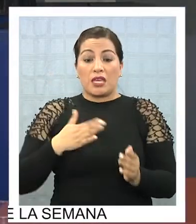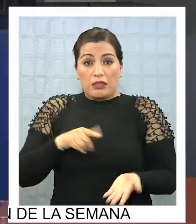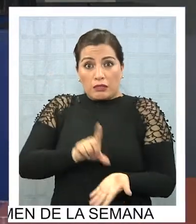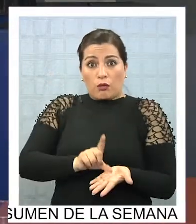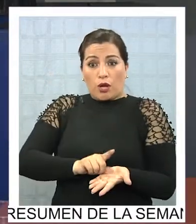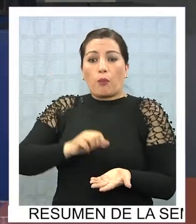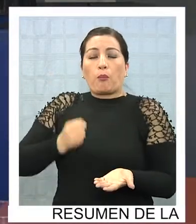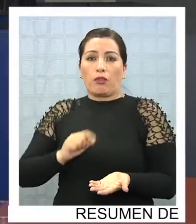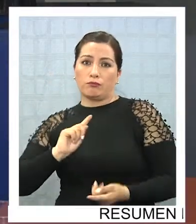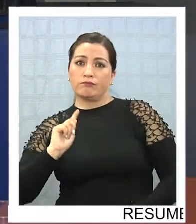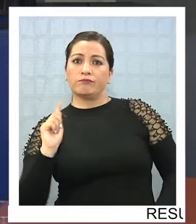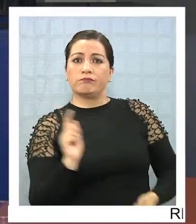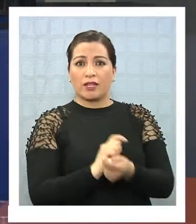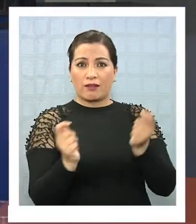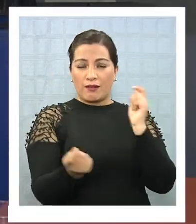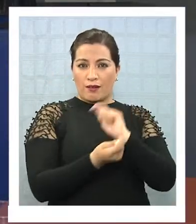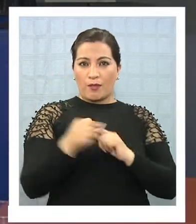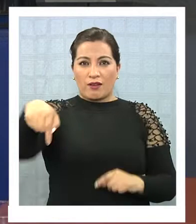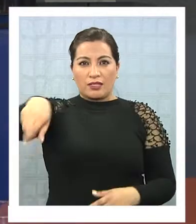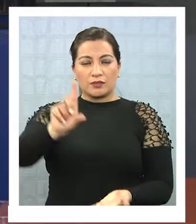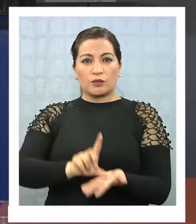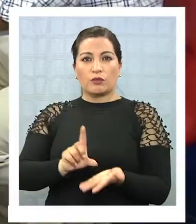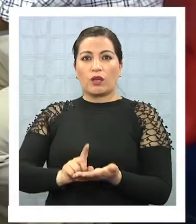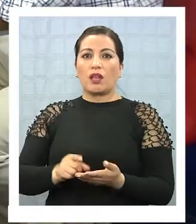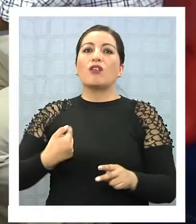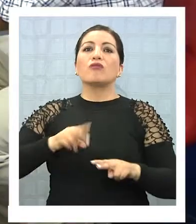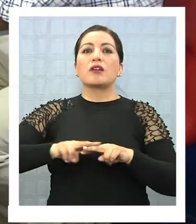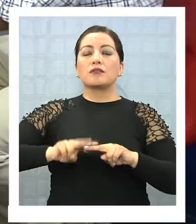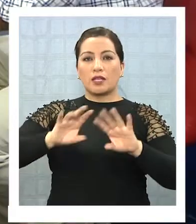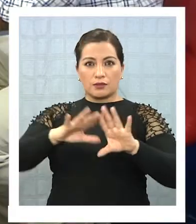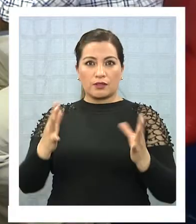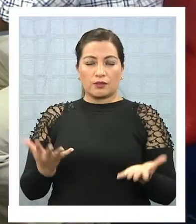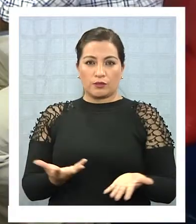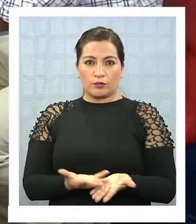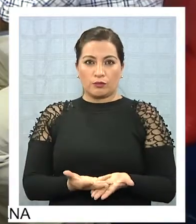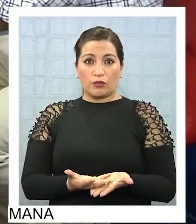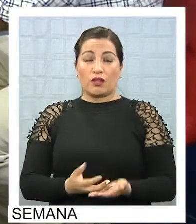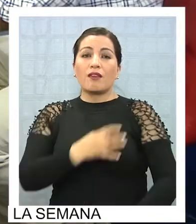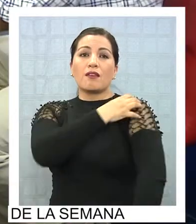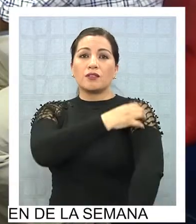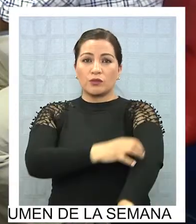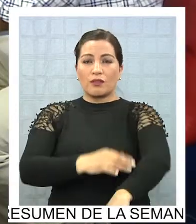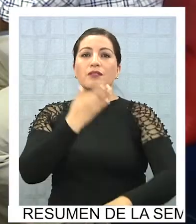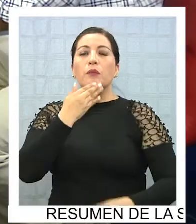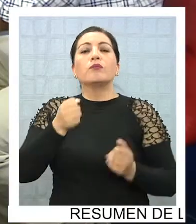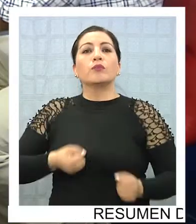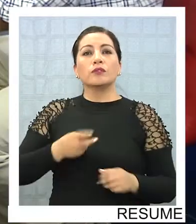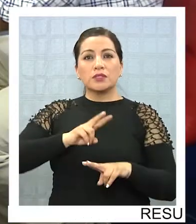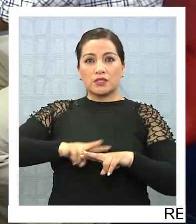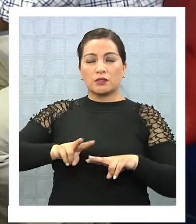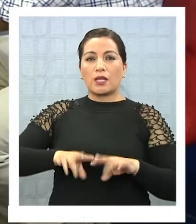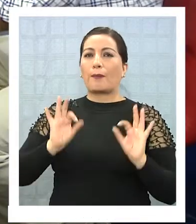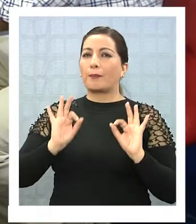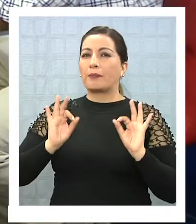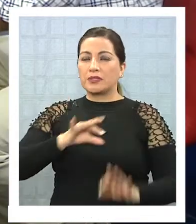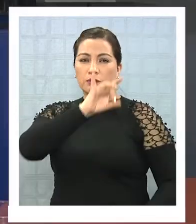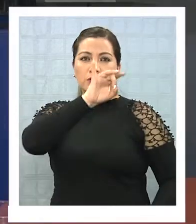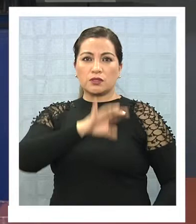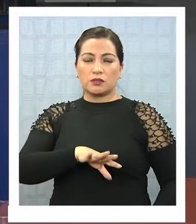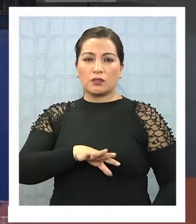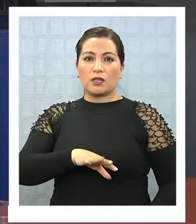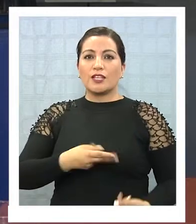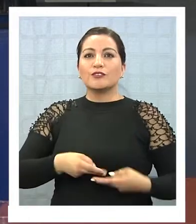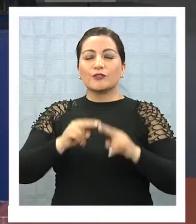puedo transferirlo a través de seguro. Eso es lo que se está haciendo en el mundo y eso es lo que se debe hacer en todas las ciudades. Especialmente Chile se